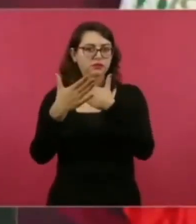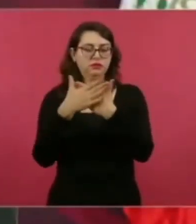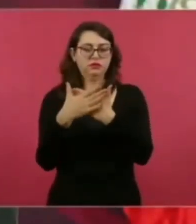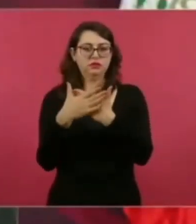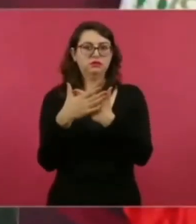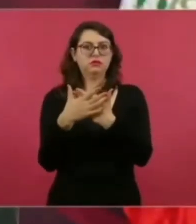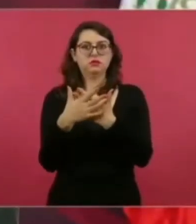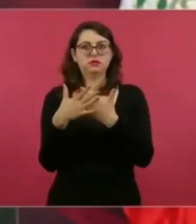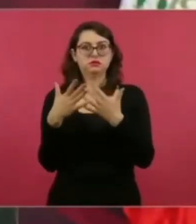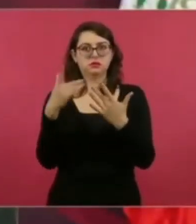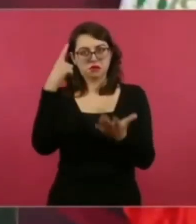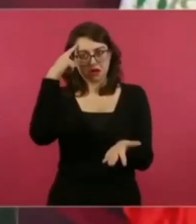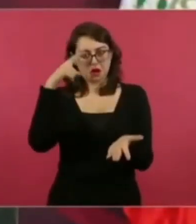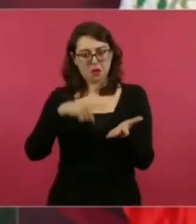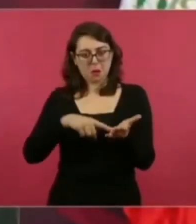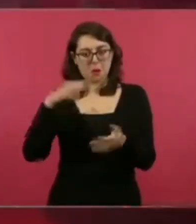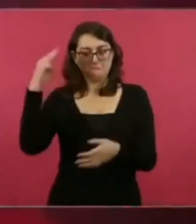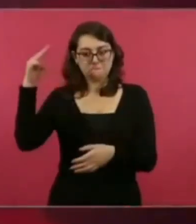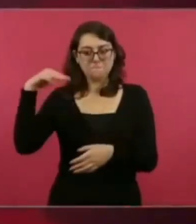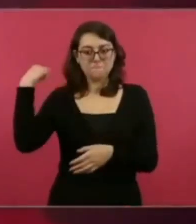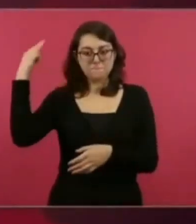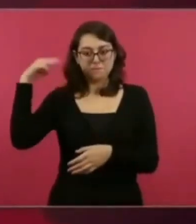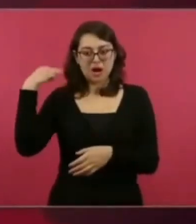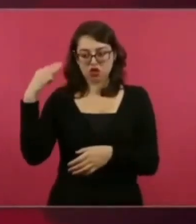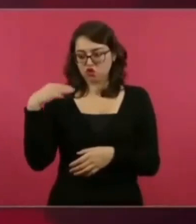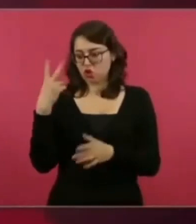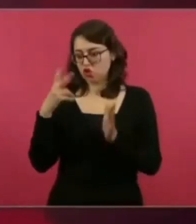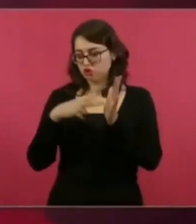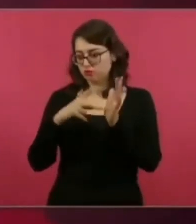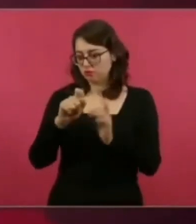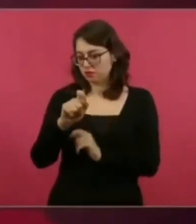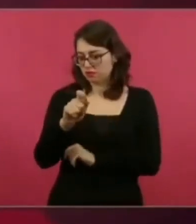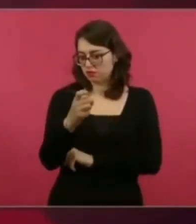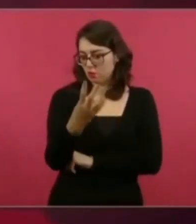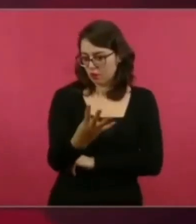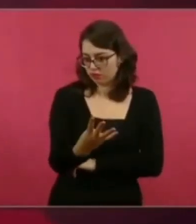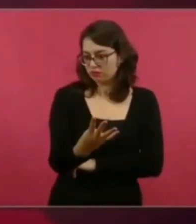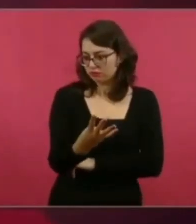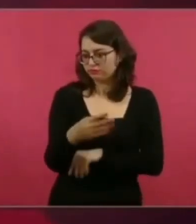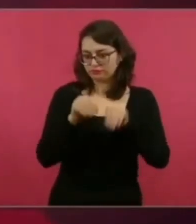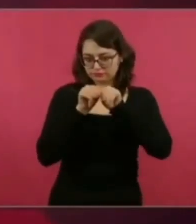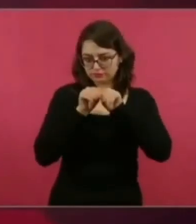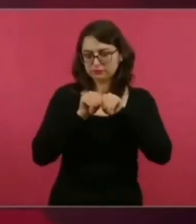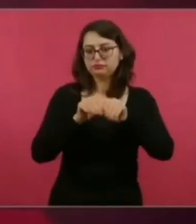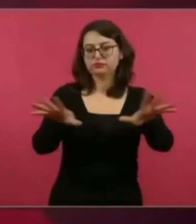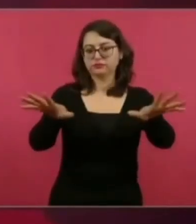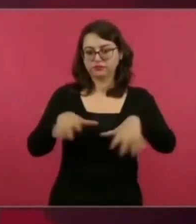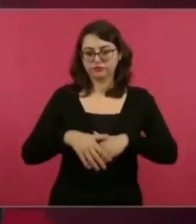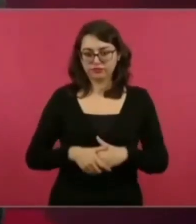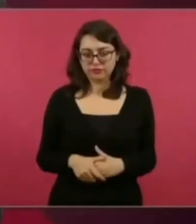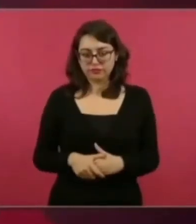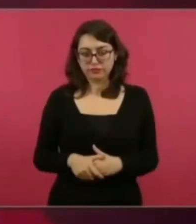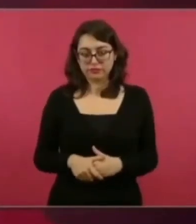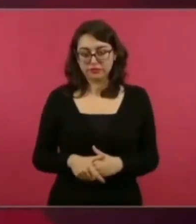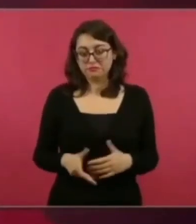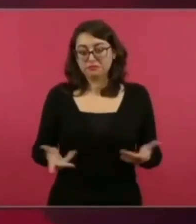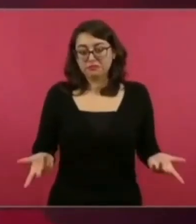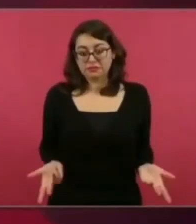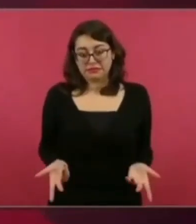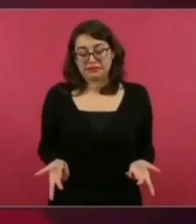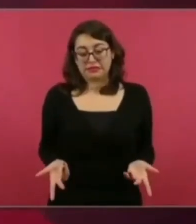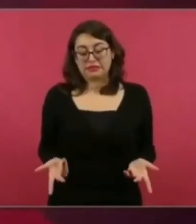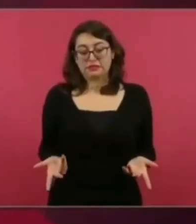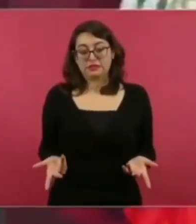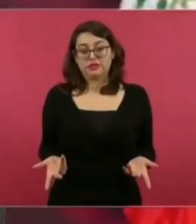como en marzo del año próximo pero como no tengo mucho tiempo libre